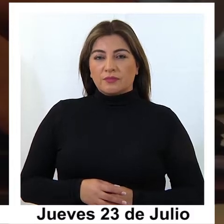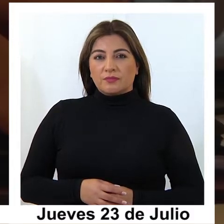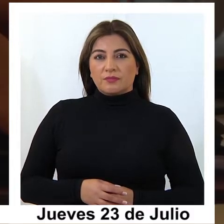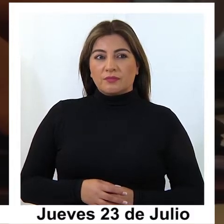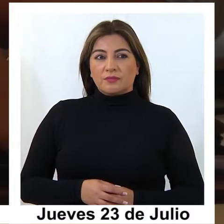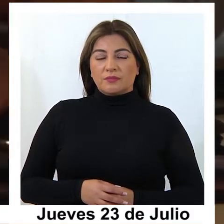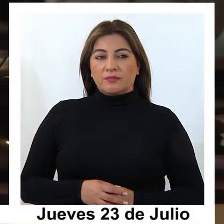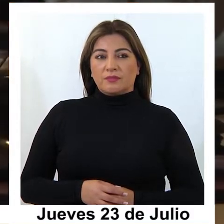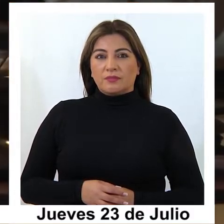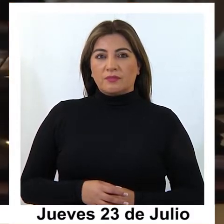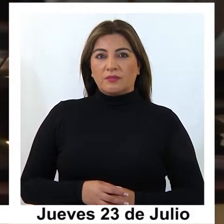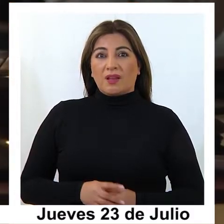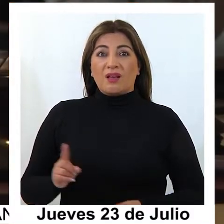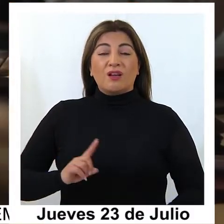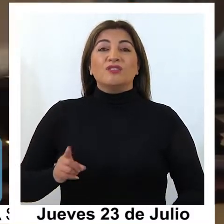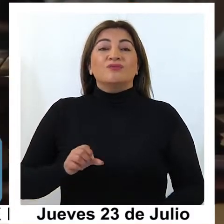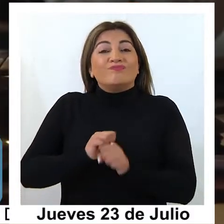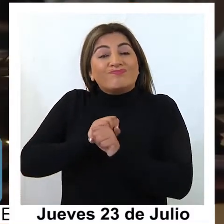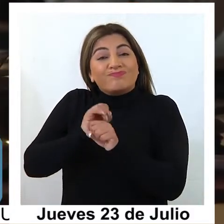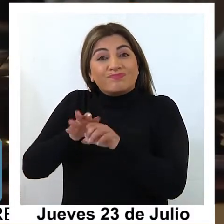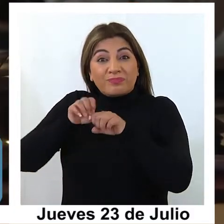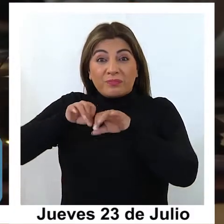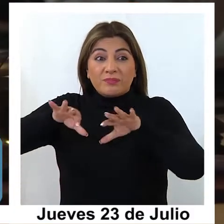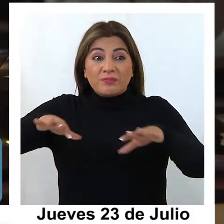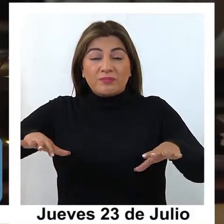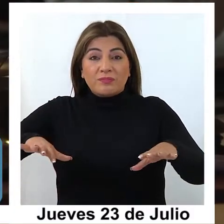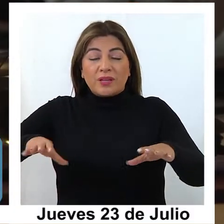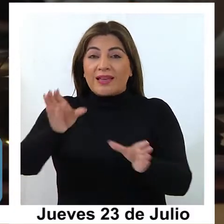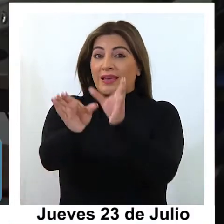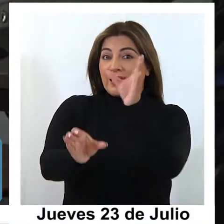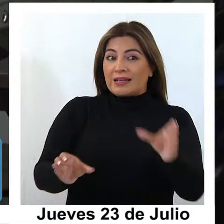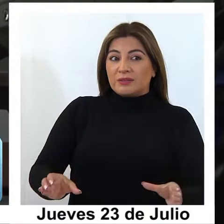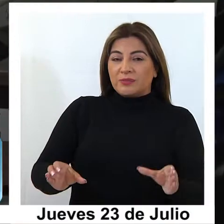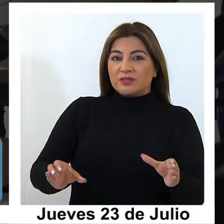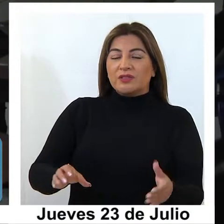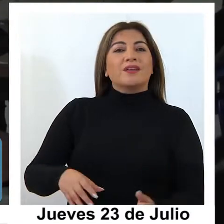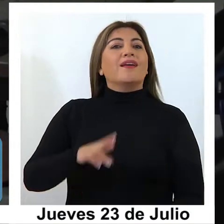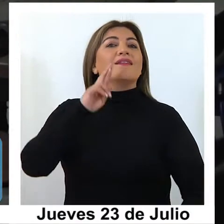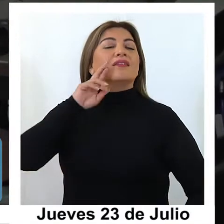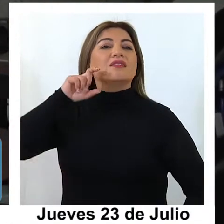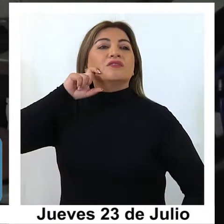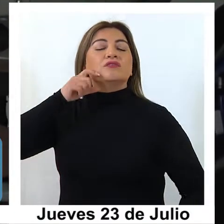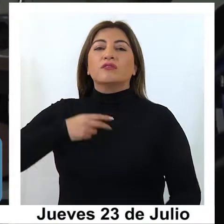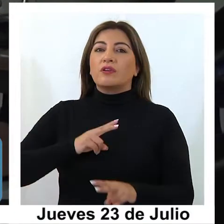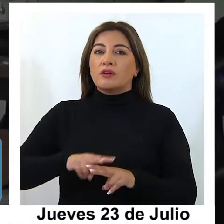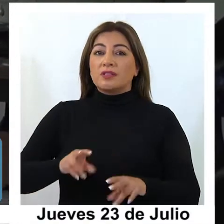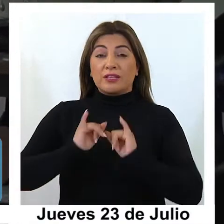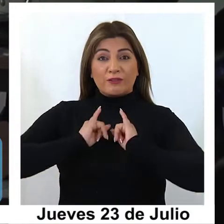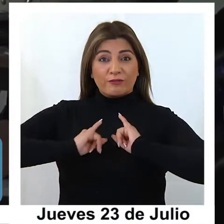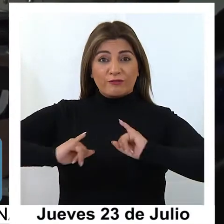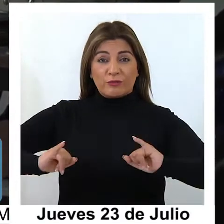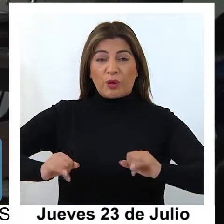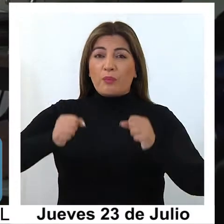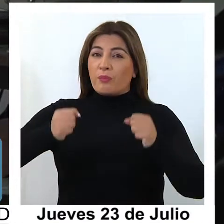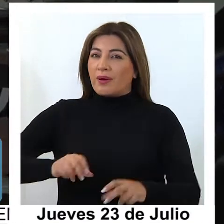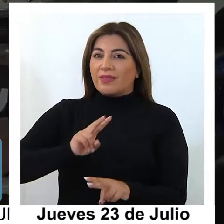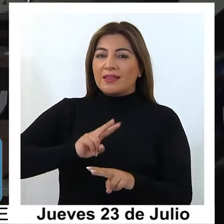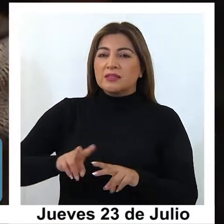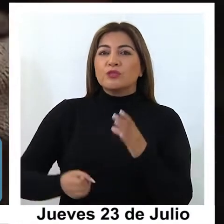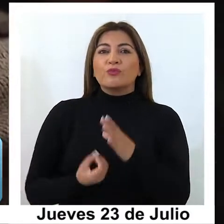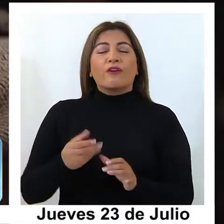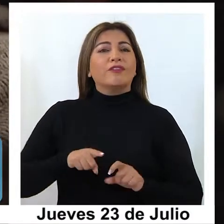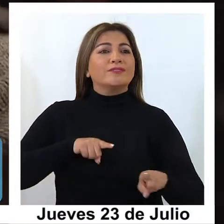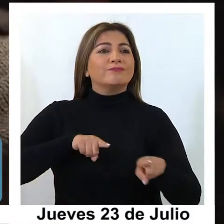Con el fin de evitar la propagación del COVID-19 entre la población, el Registro Civil informó que a partir de ahora se podrán realizar